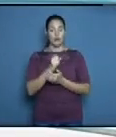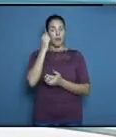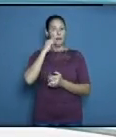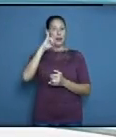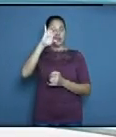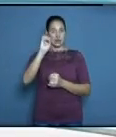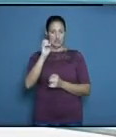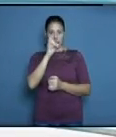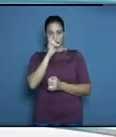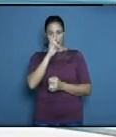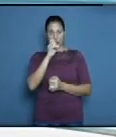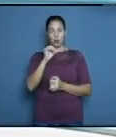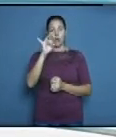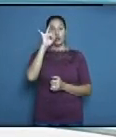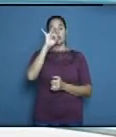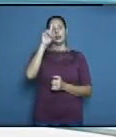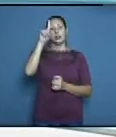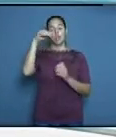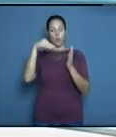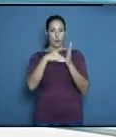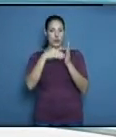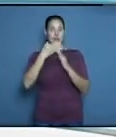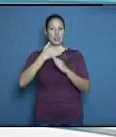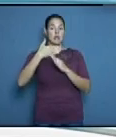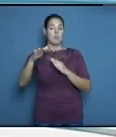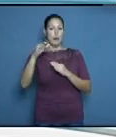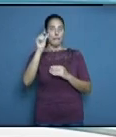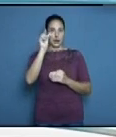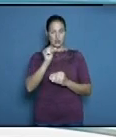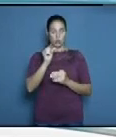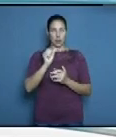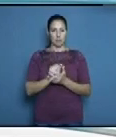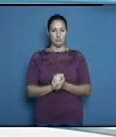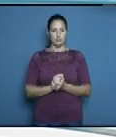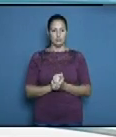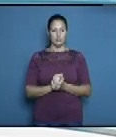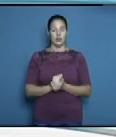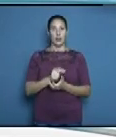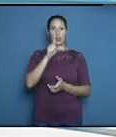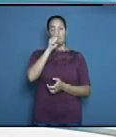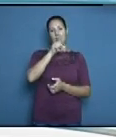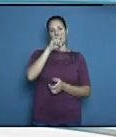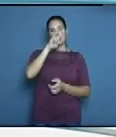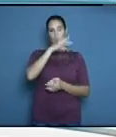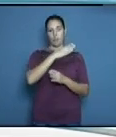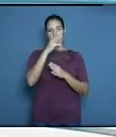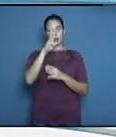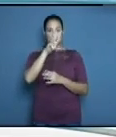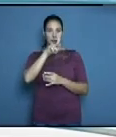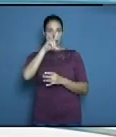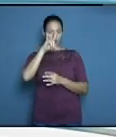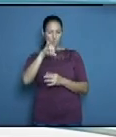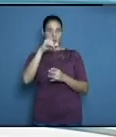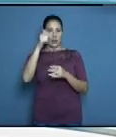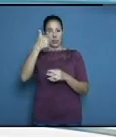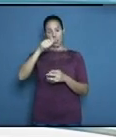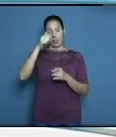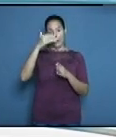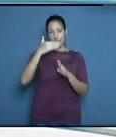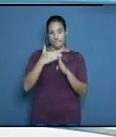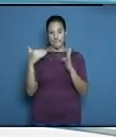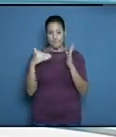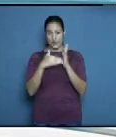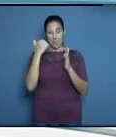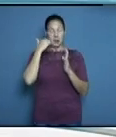hay 71.212 personas con la primera dosis de 19 a 39 10.552 y de 40 a